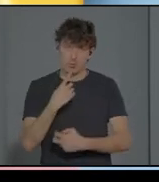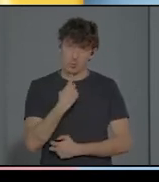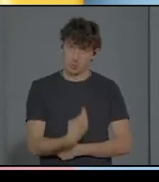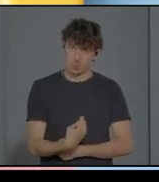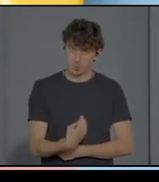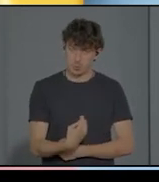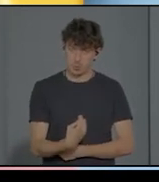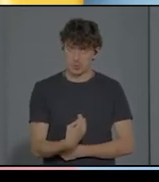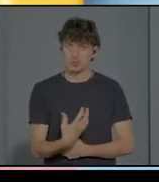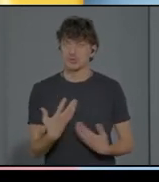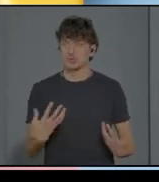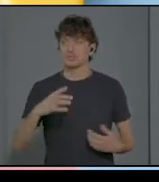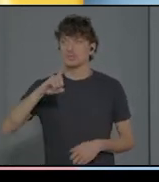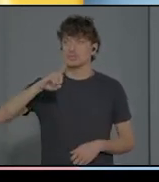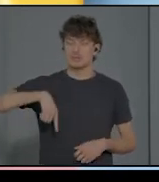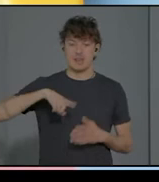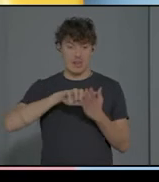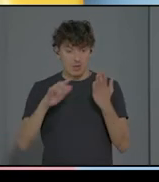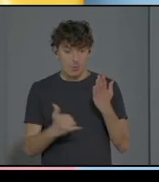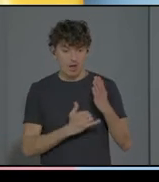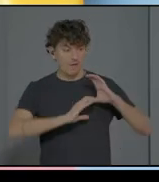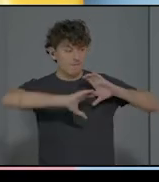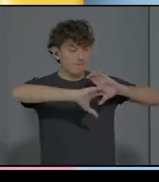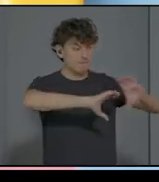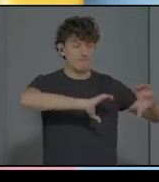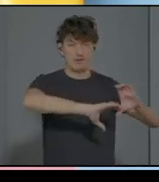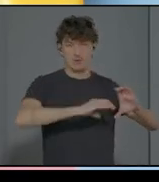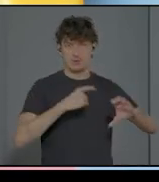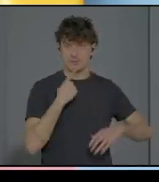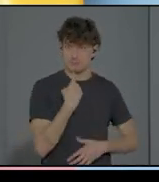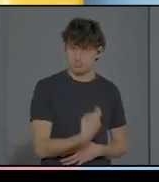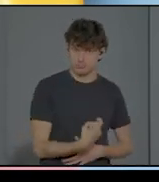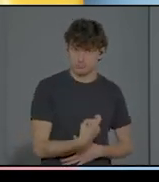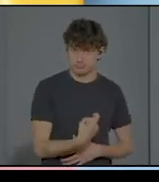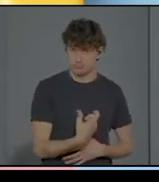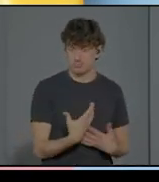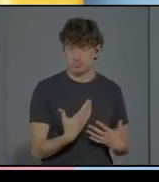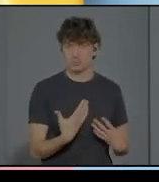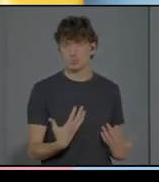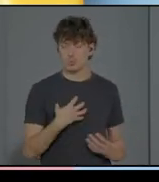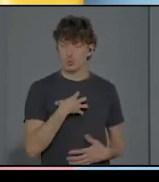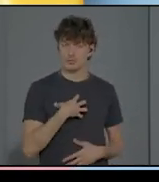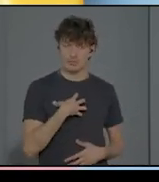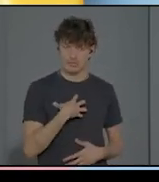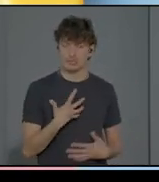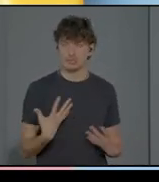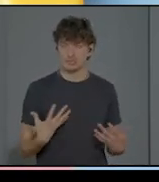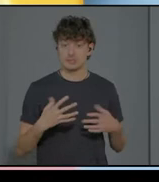lenguaje. Y por lo tanto, a partir de aquí, pues empieza o surge